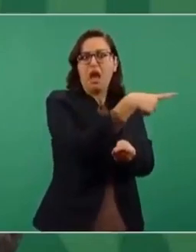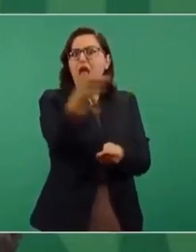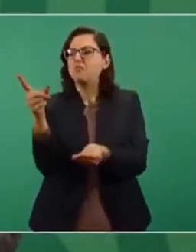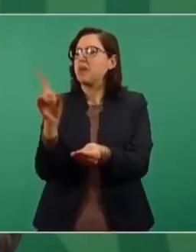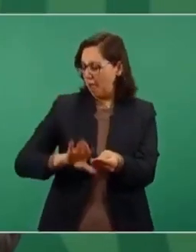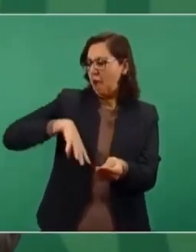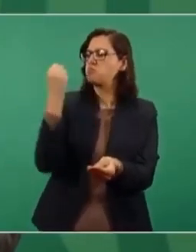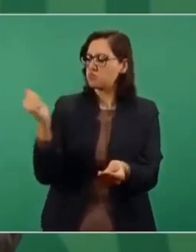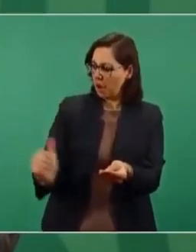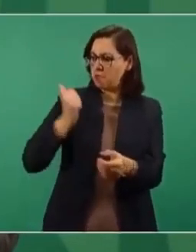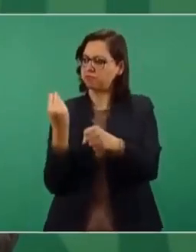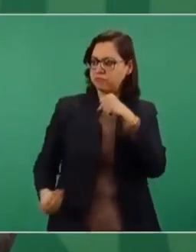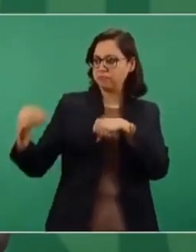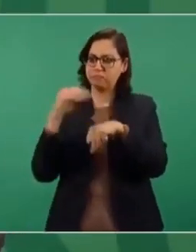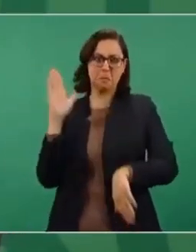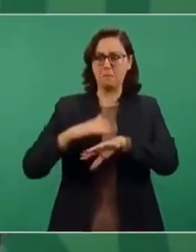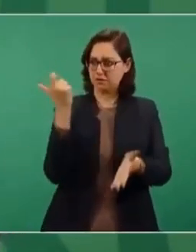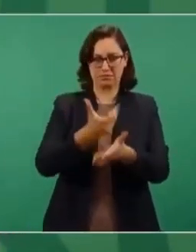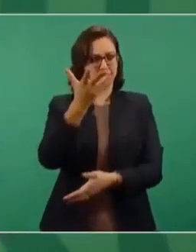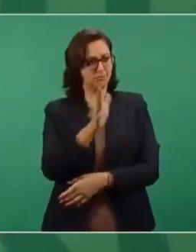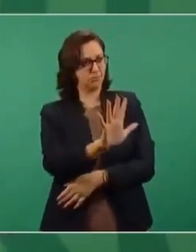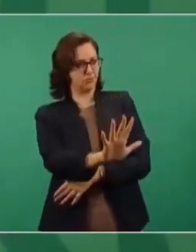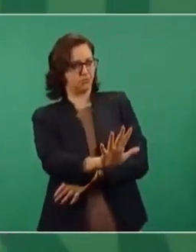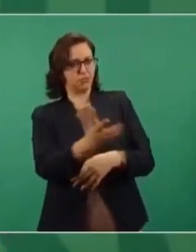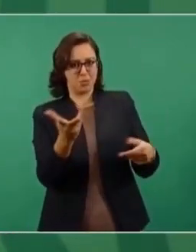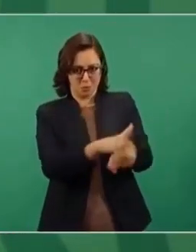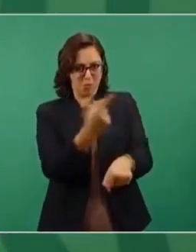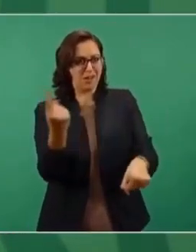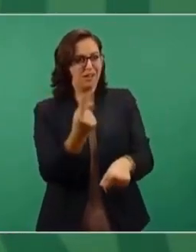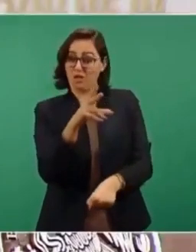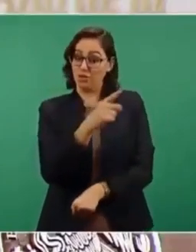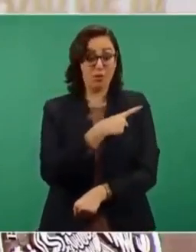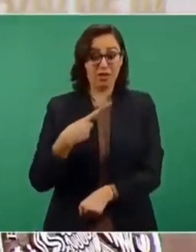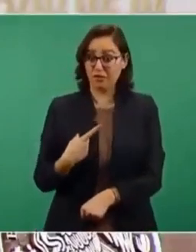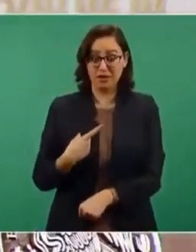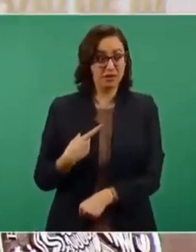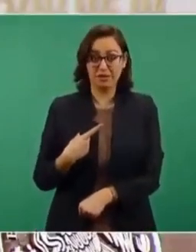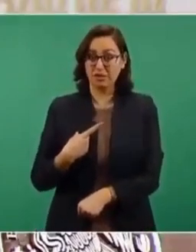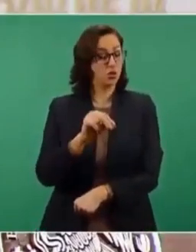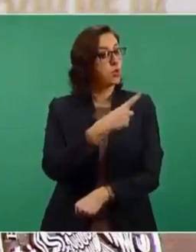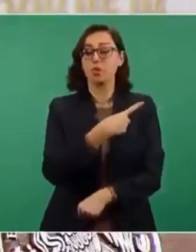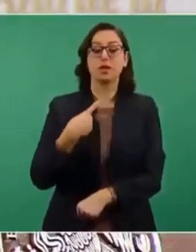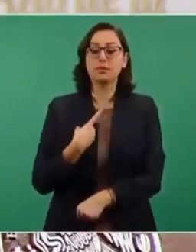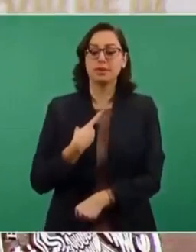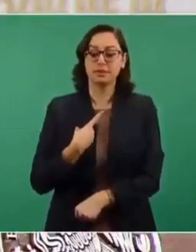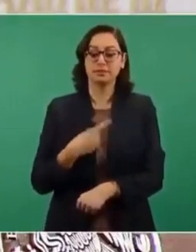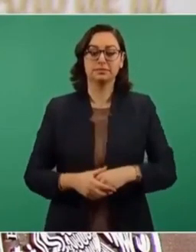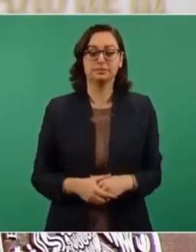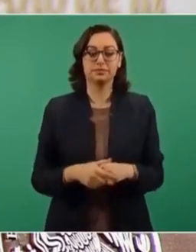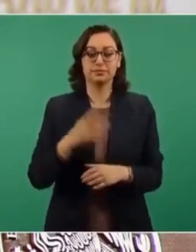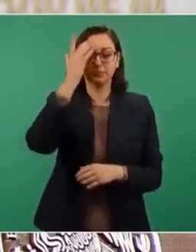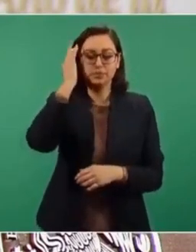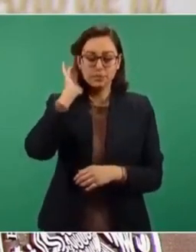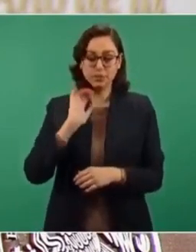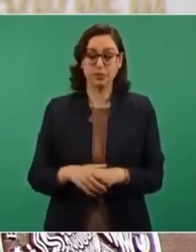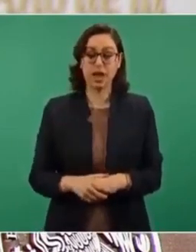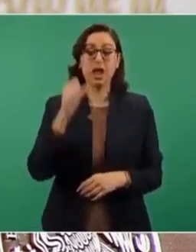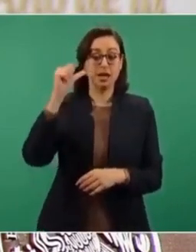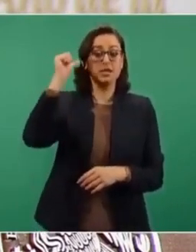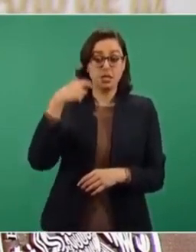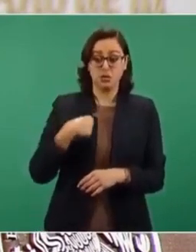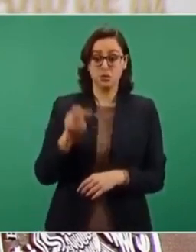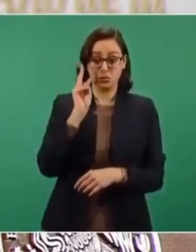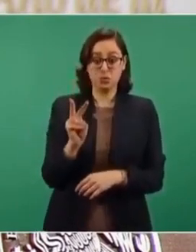precio de la gasolina, más allá de la inflación. Ese es mi compromiso. Estaba yo viendo ayer en el financiero,